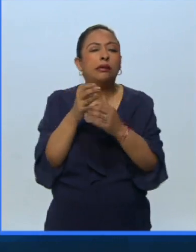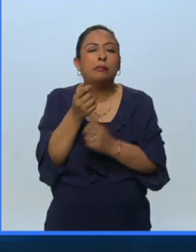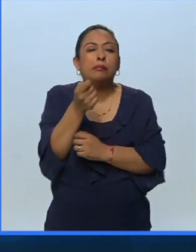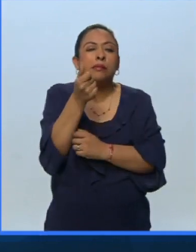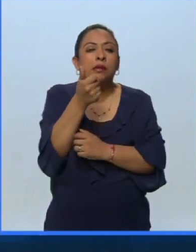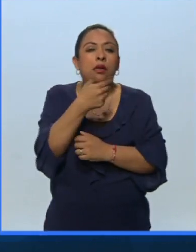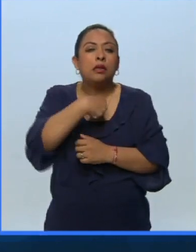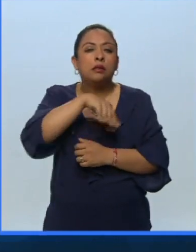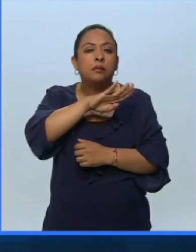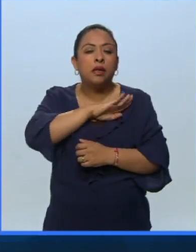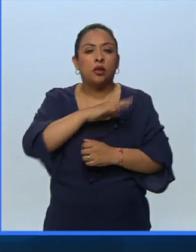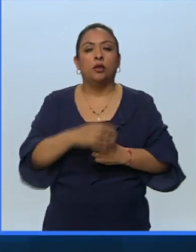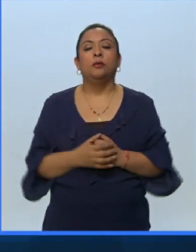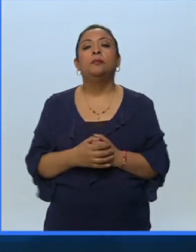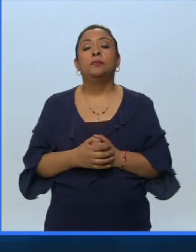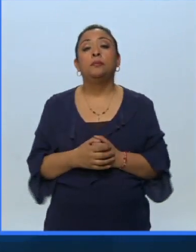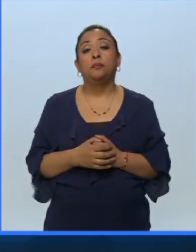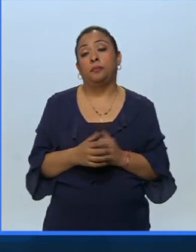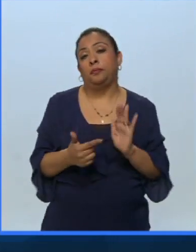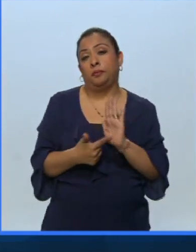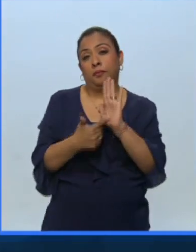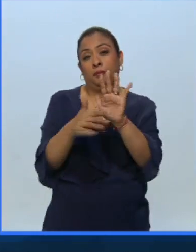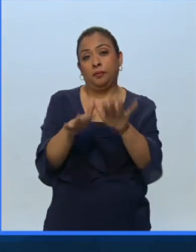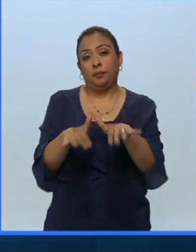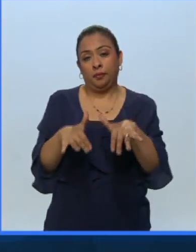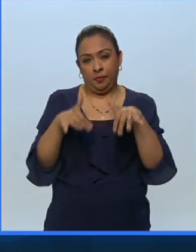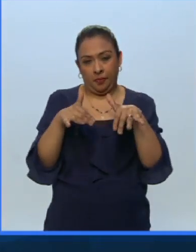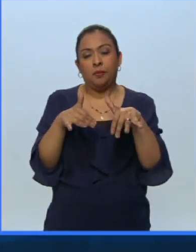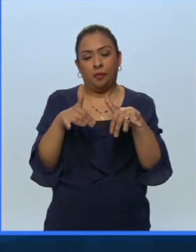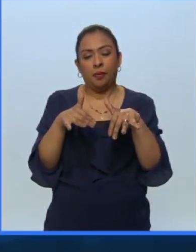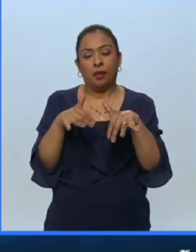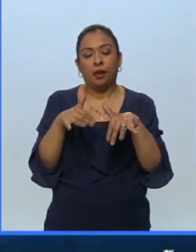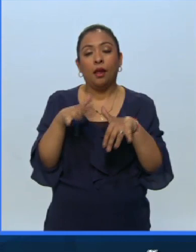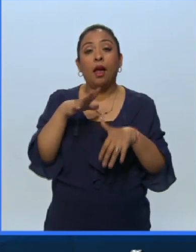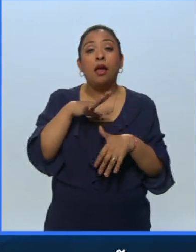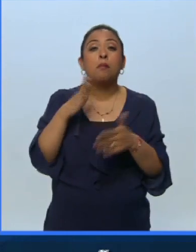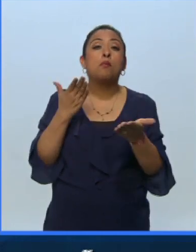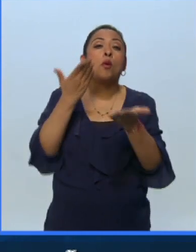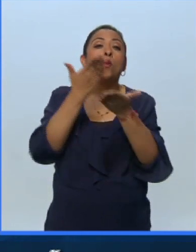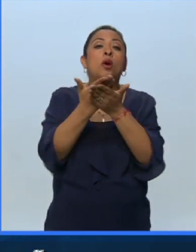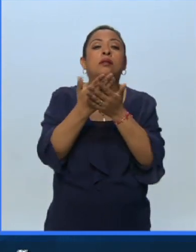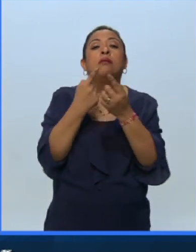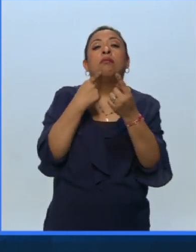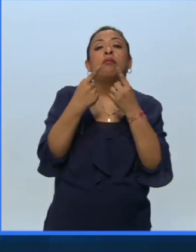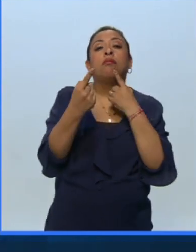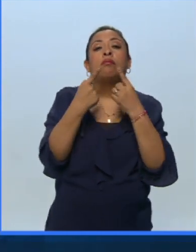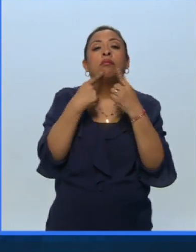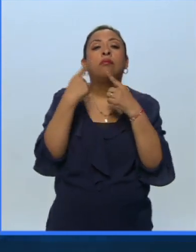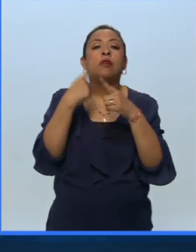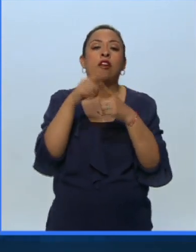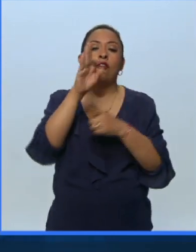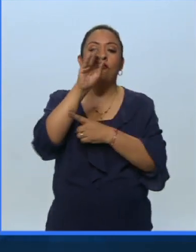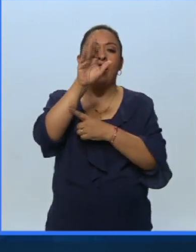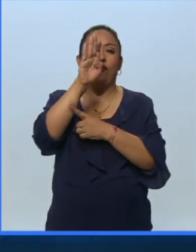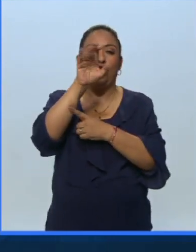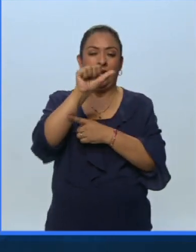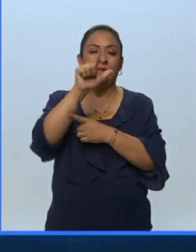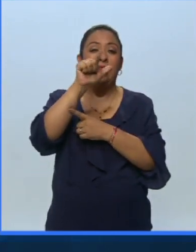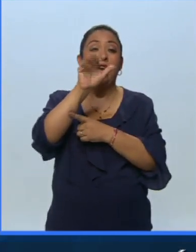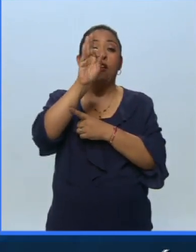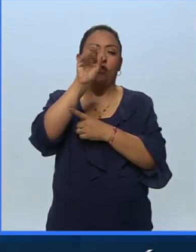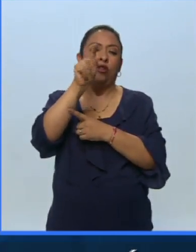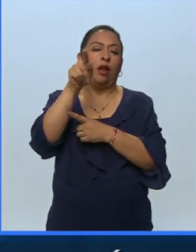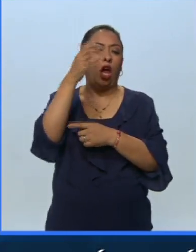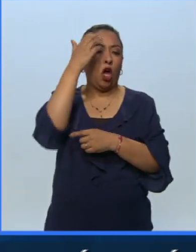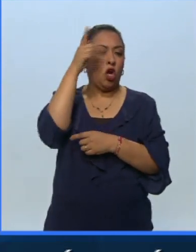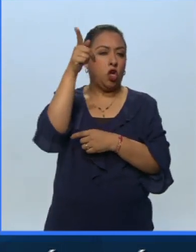El espectáculo Fable propone un diálogo entre las fábulas de la Fontaine que son muy conocidas en Francia.